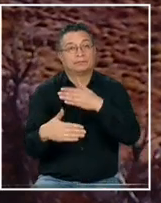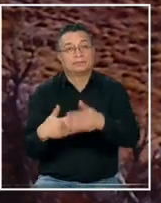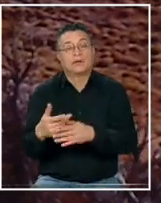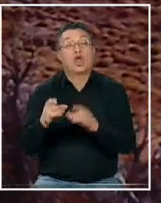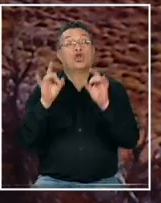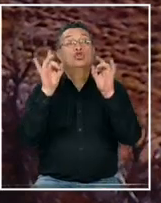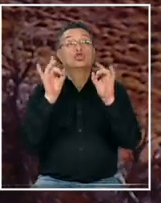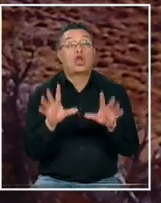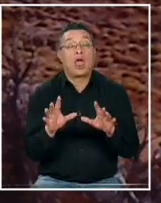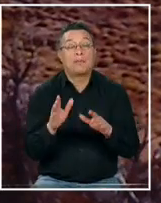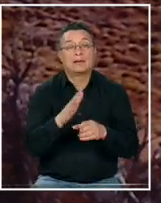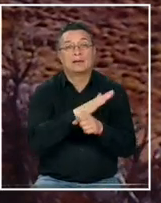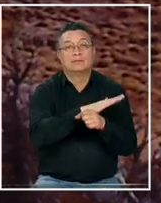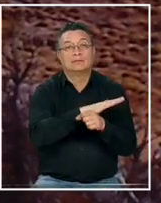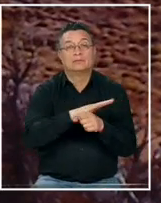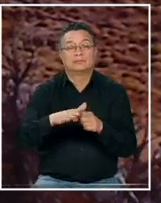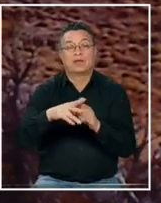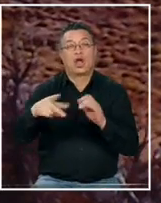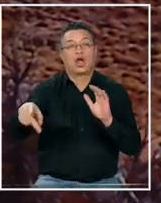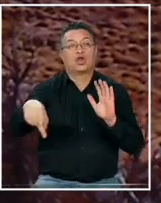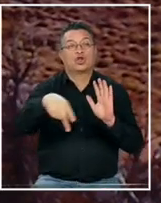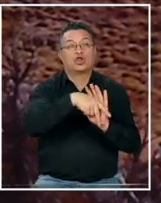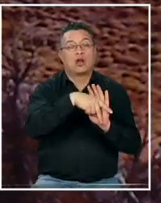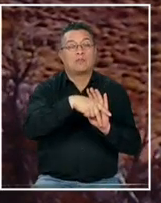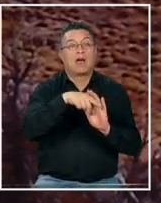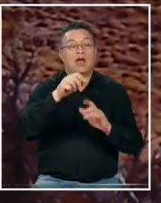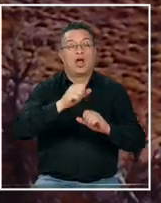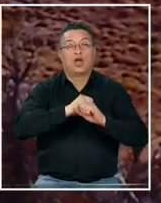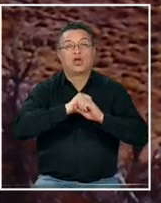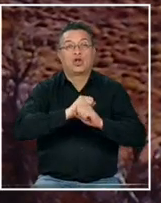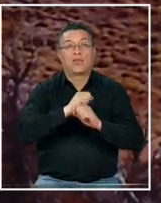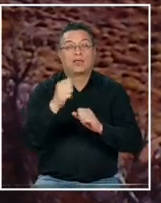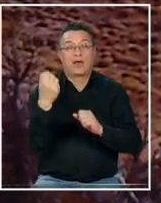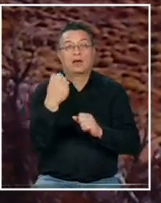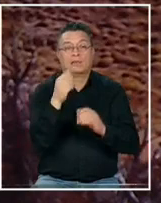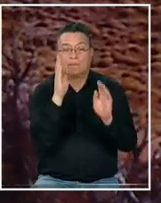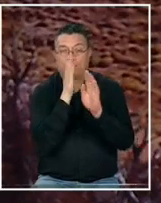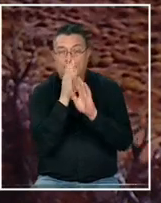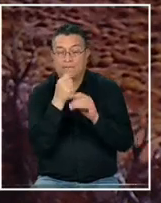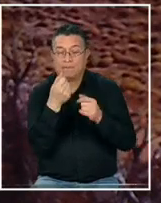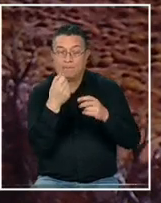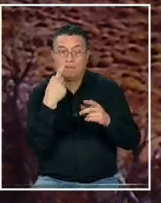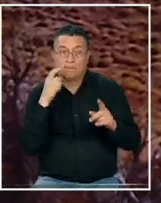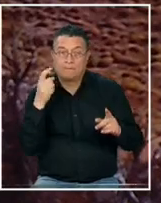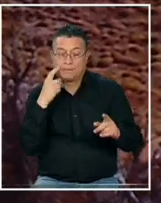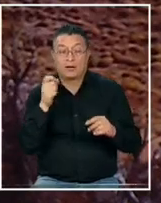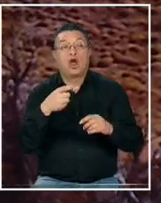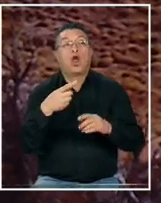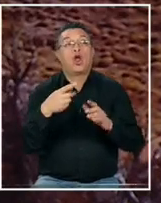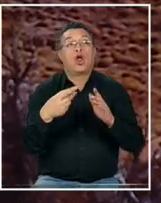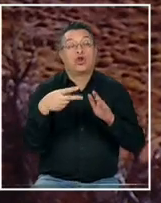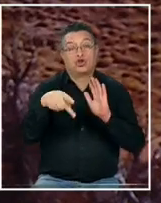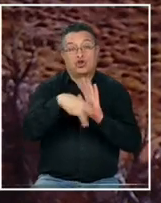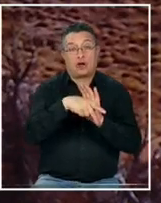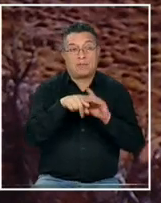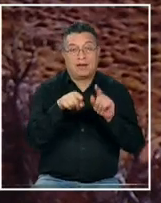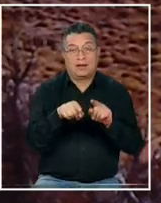con la eliminación de las normas antielusivas o más bien con la aprobación de las normas antielusivas